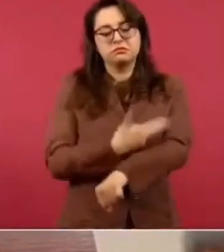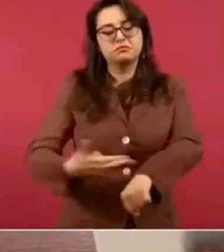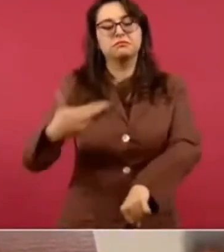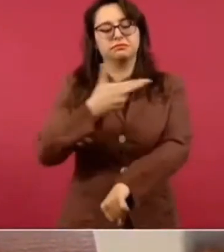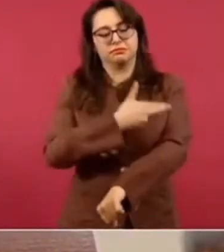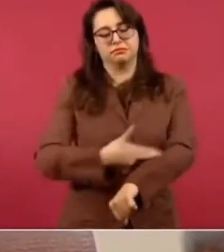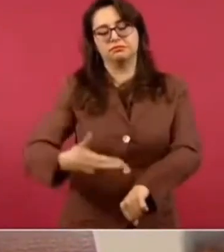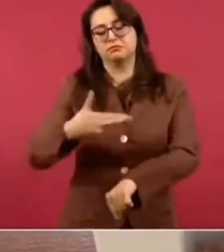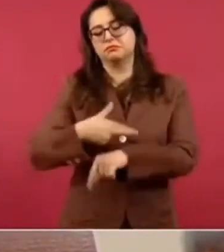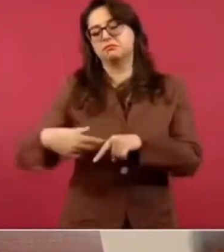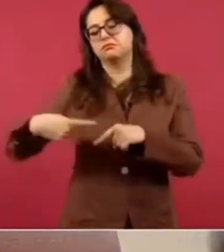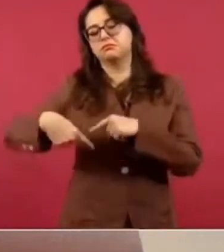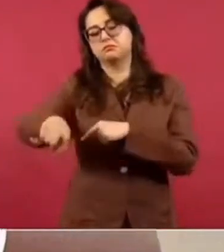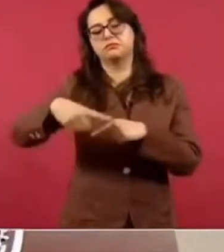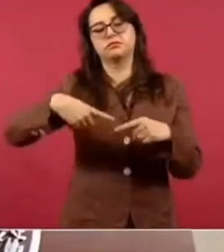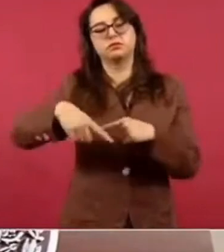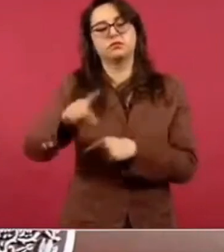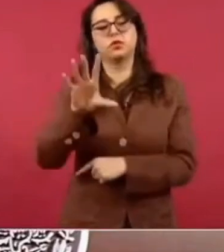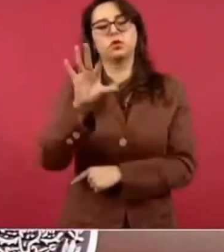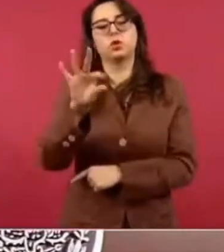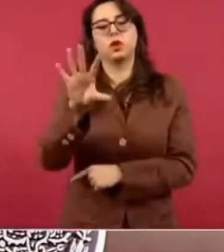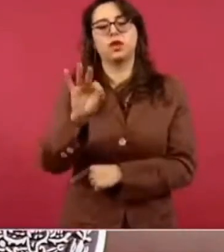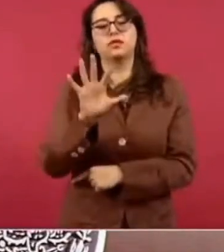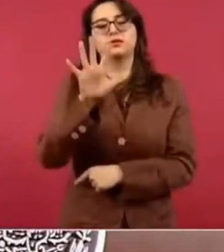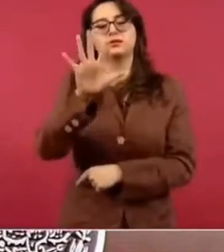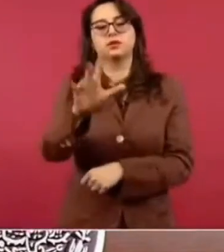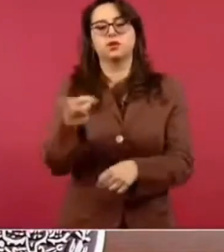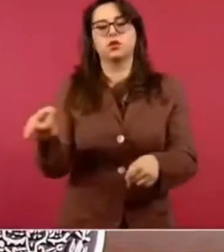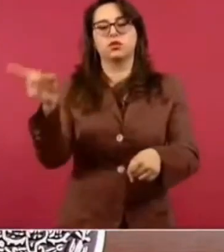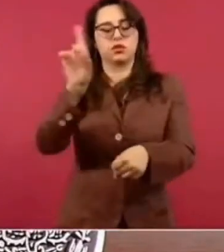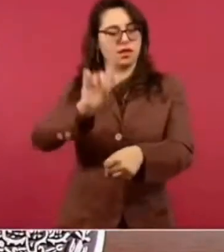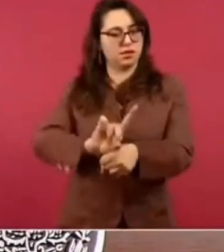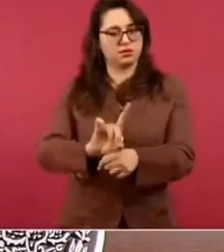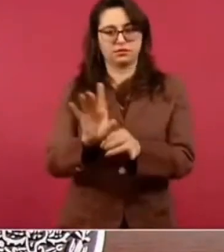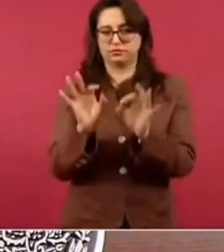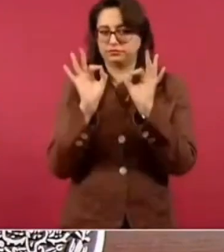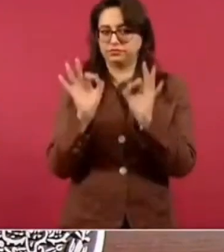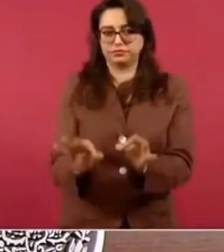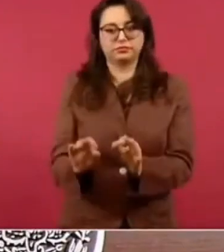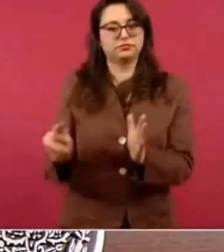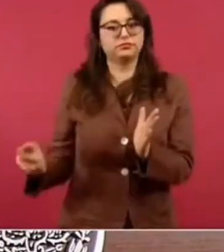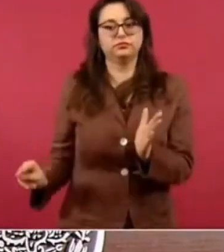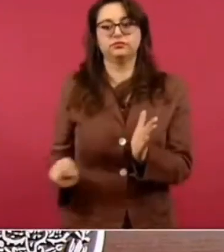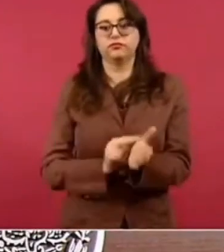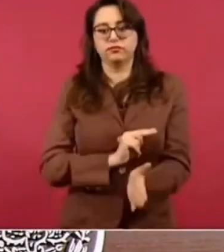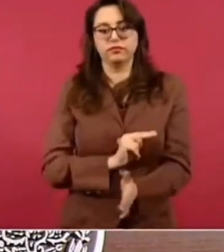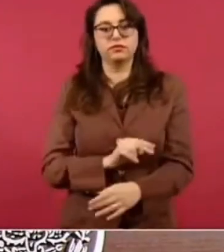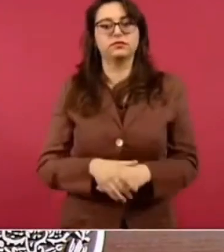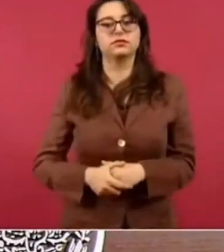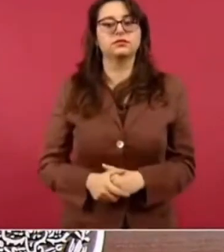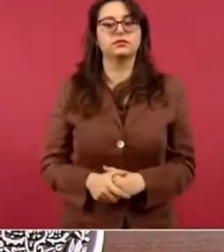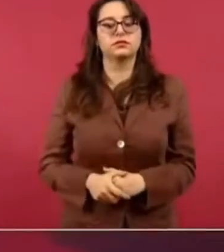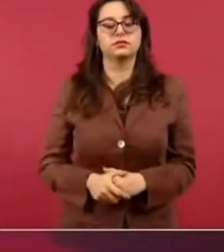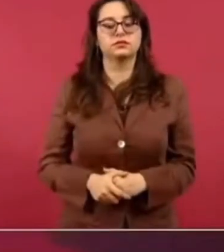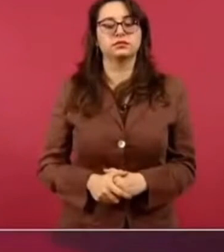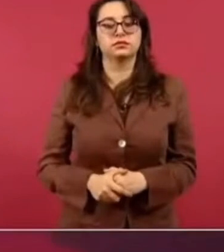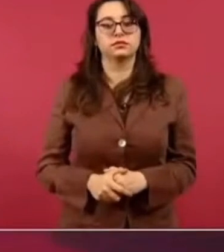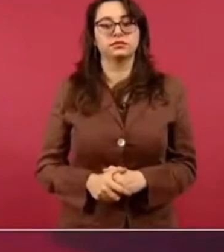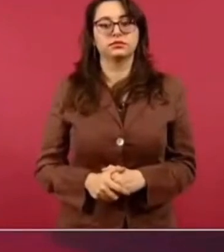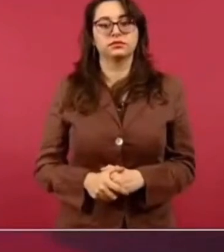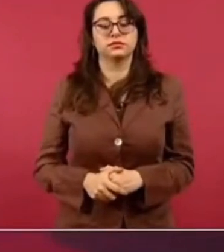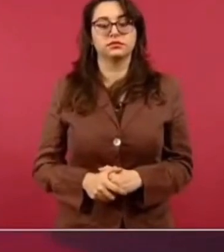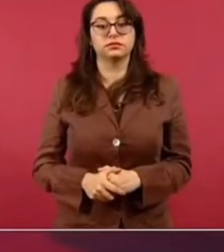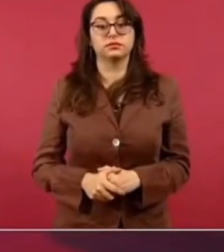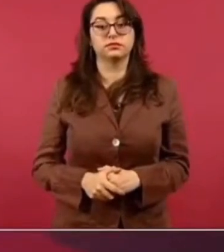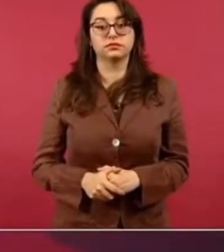para cerrar la operación, quiero agradecer a los directores